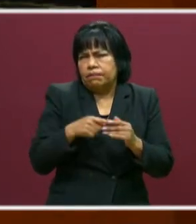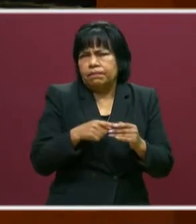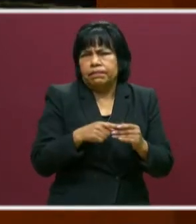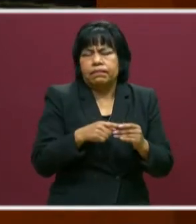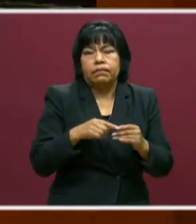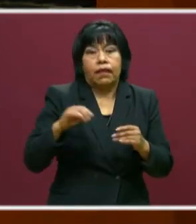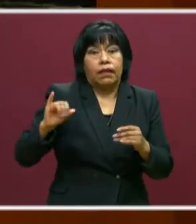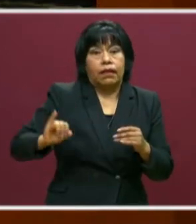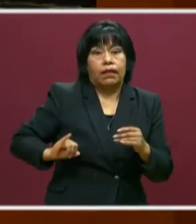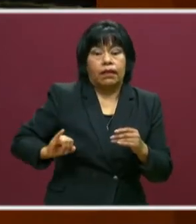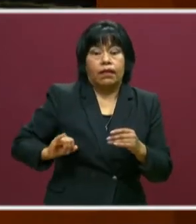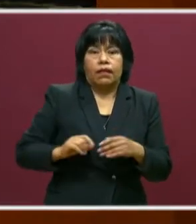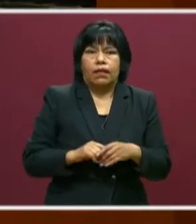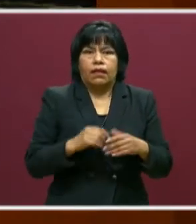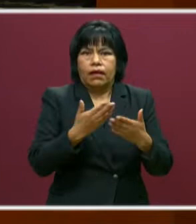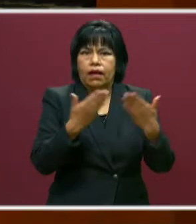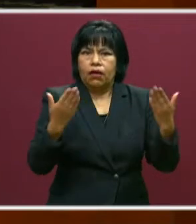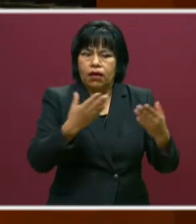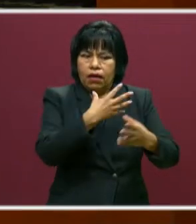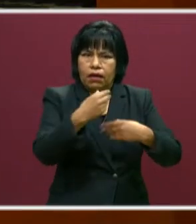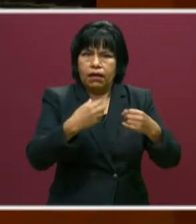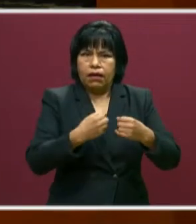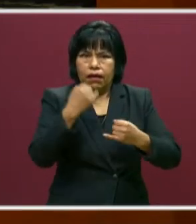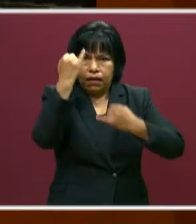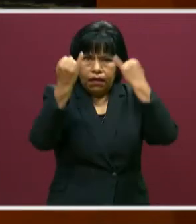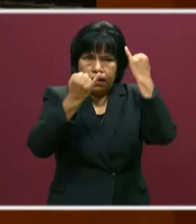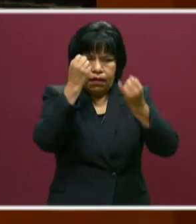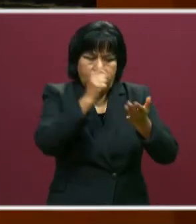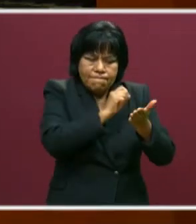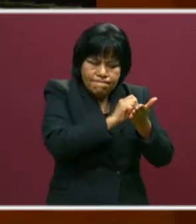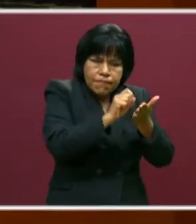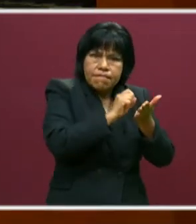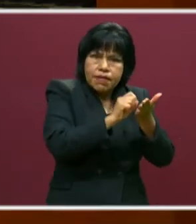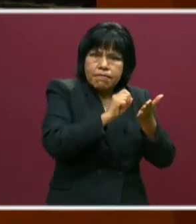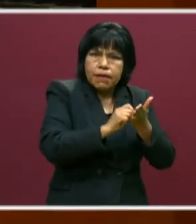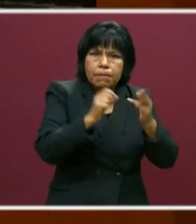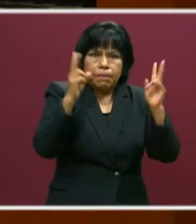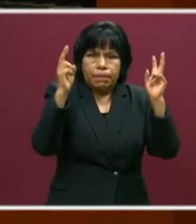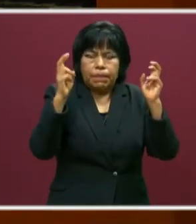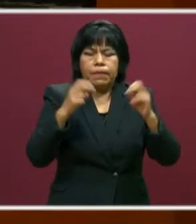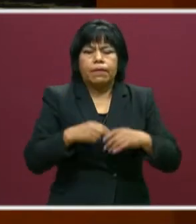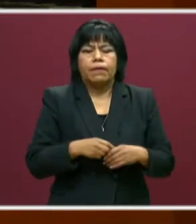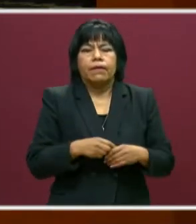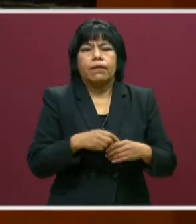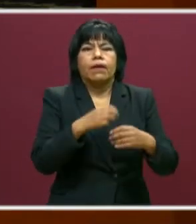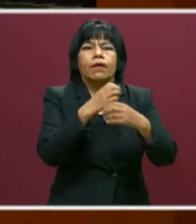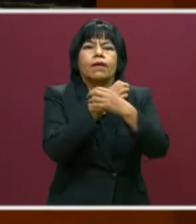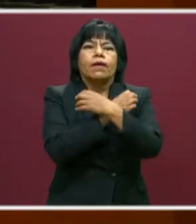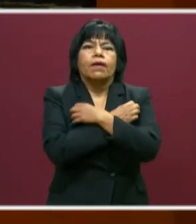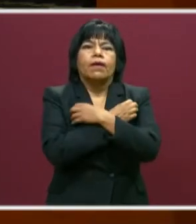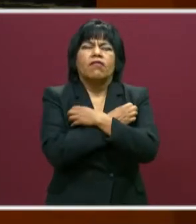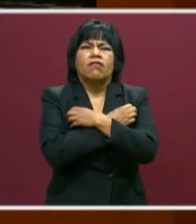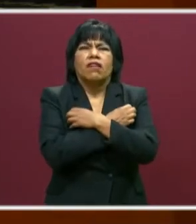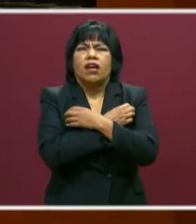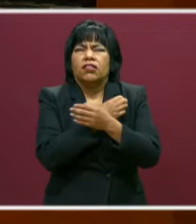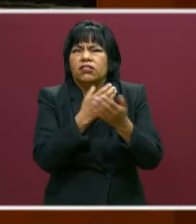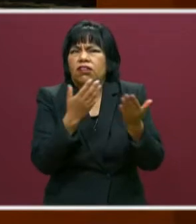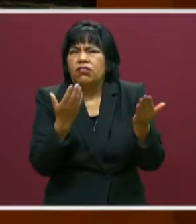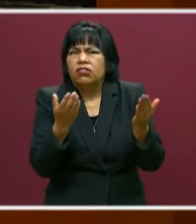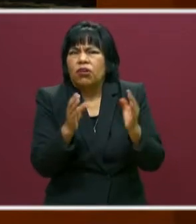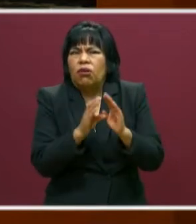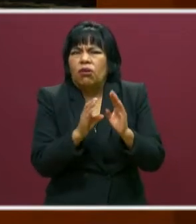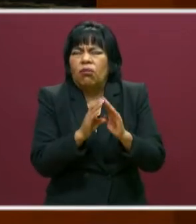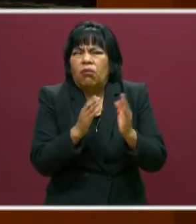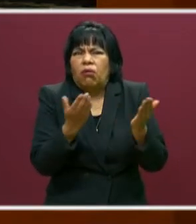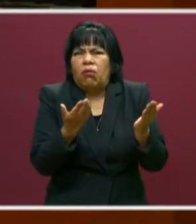recomendar el libro, sí. Entonces, el título dice, la educación está desnuda, lo que deberíamos